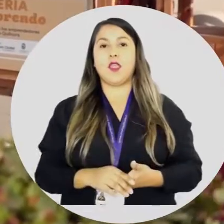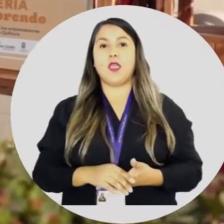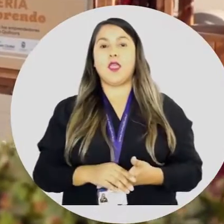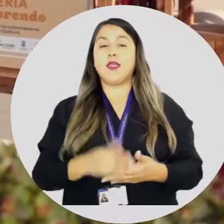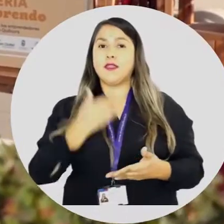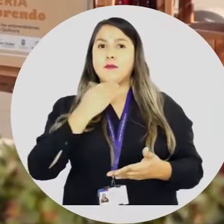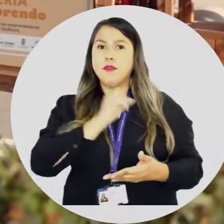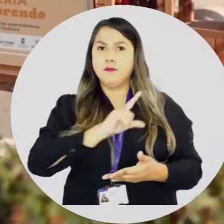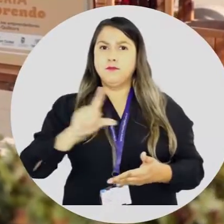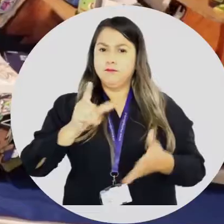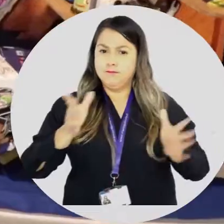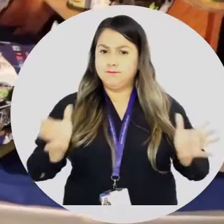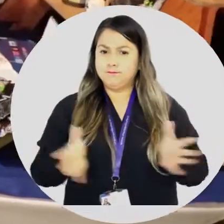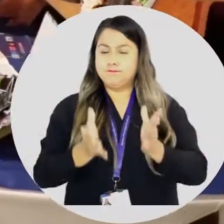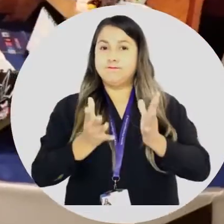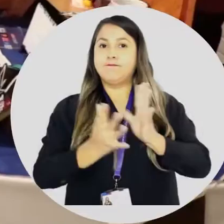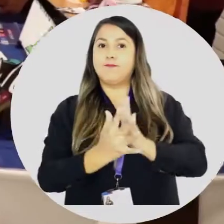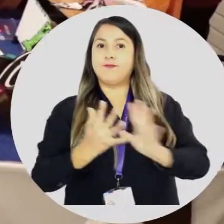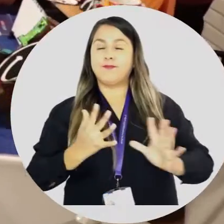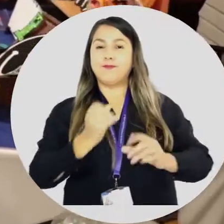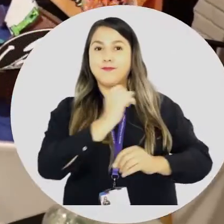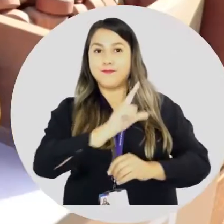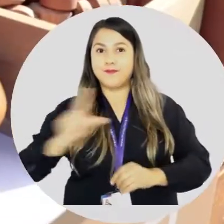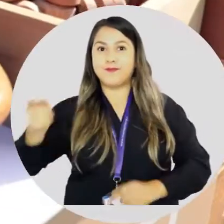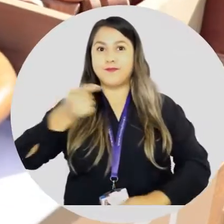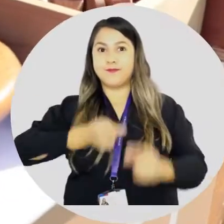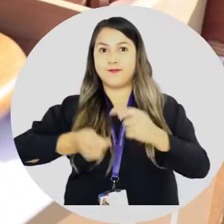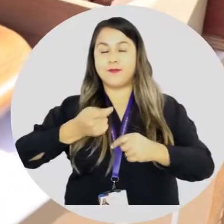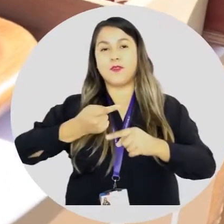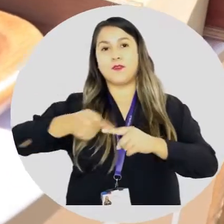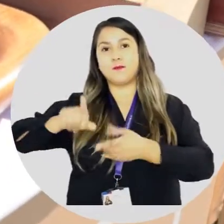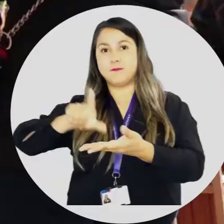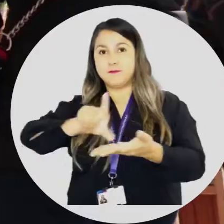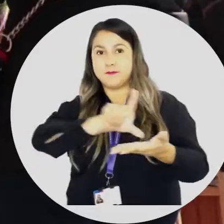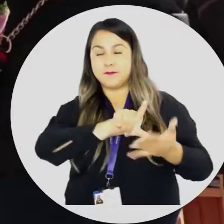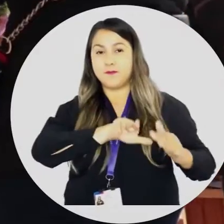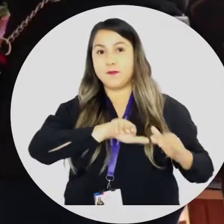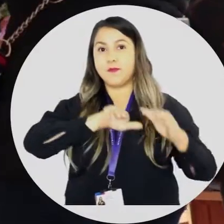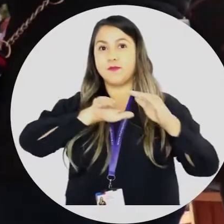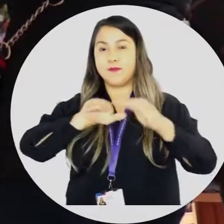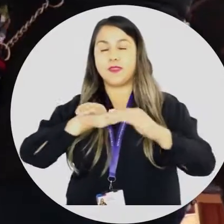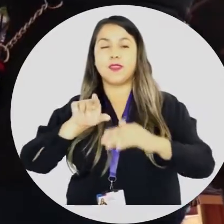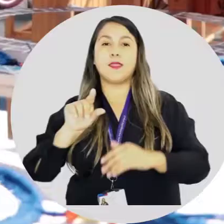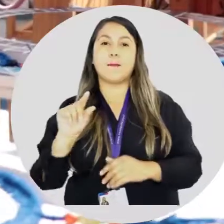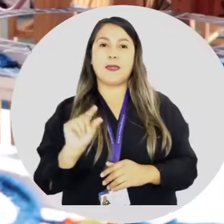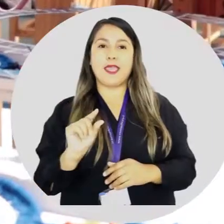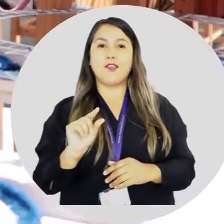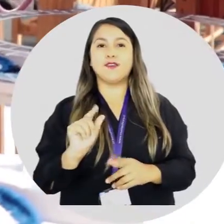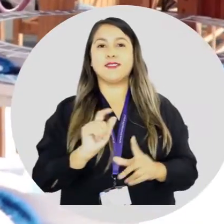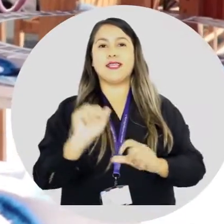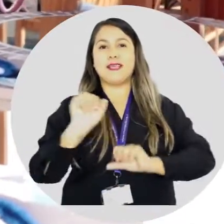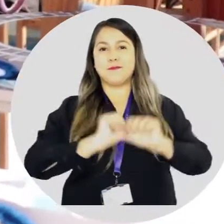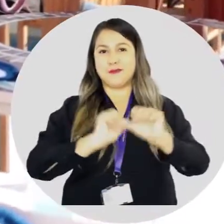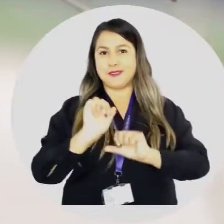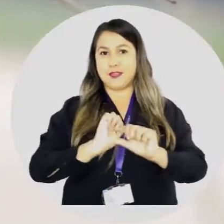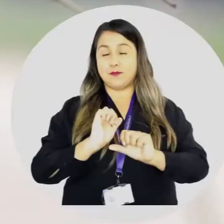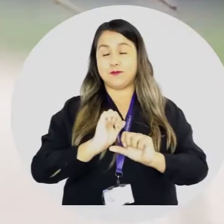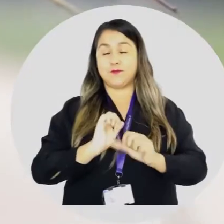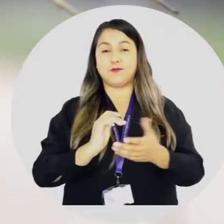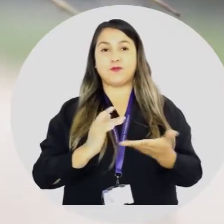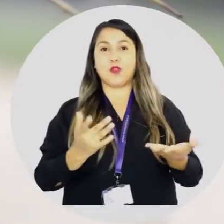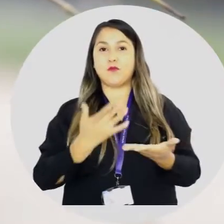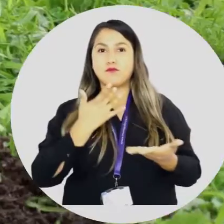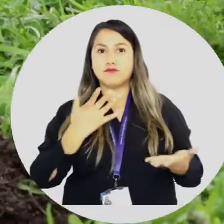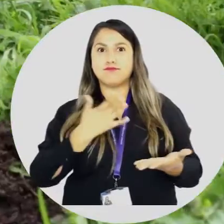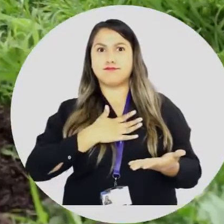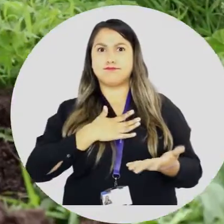Potenciamos las ferias de emprendimiento en múltiples sectores para apoyar a nuestras pequeñas y pequeños empresarios. Y porque